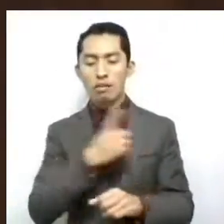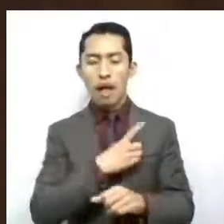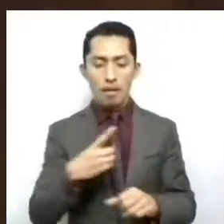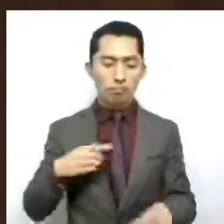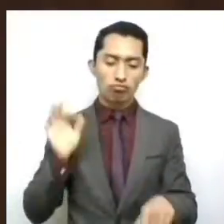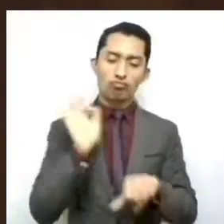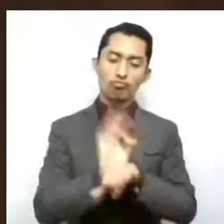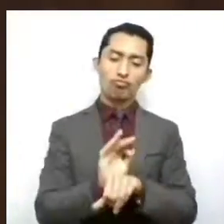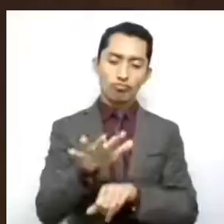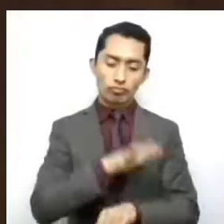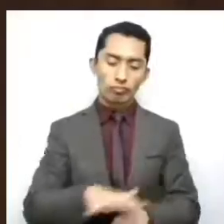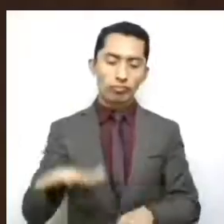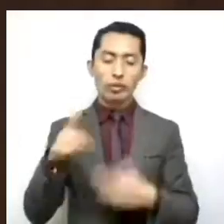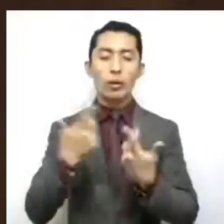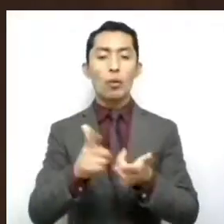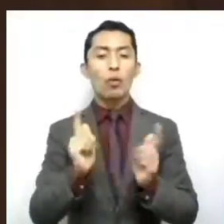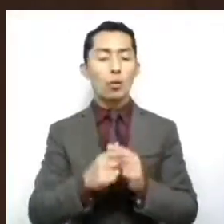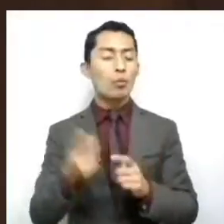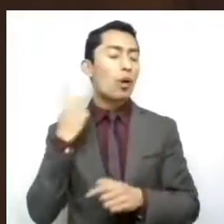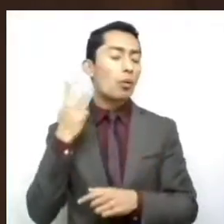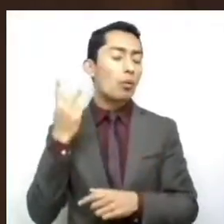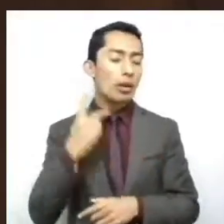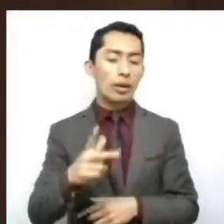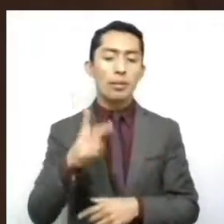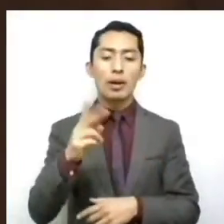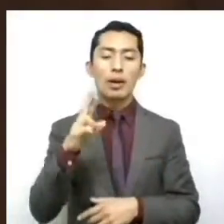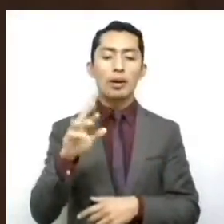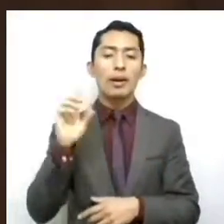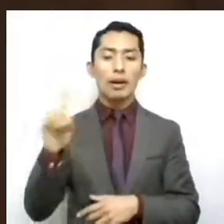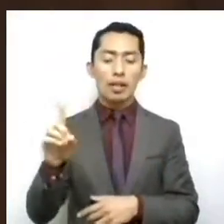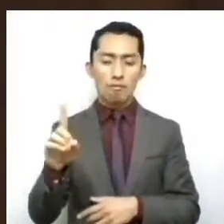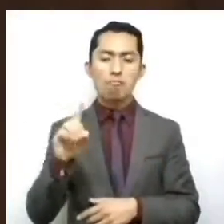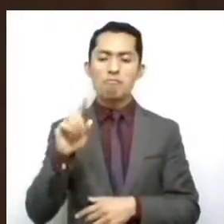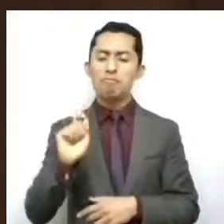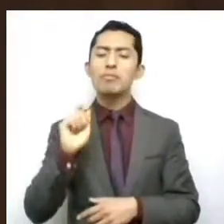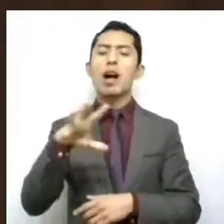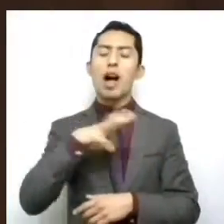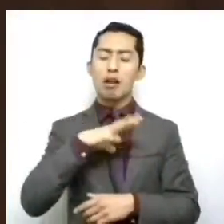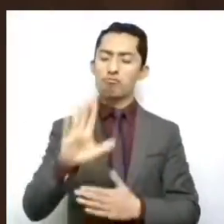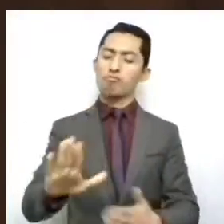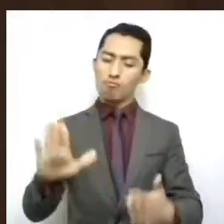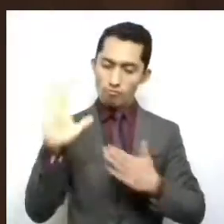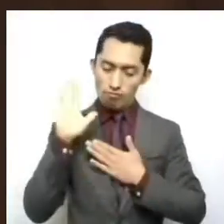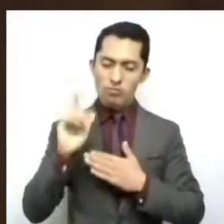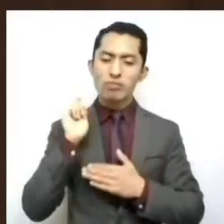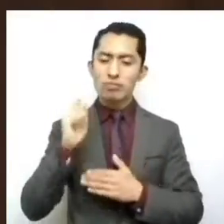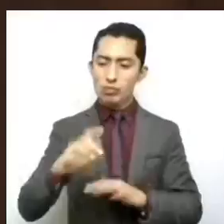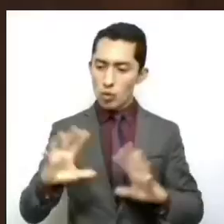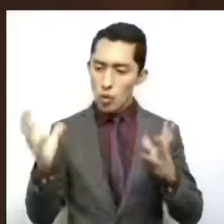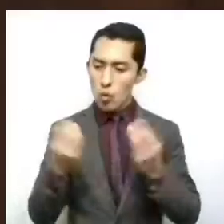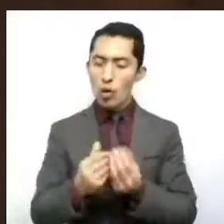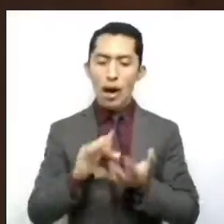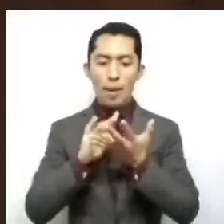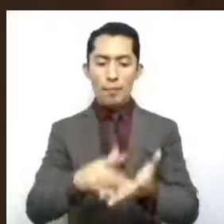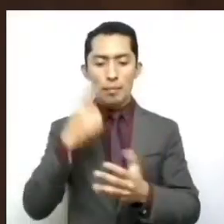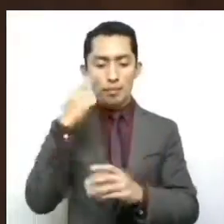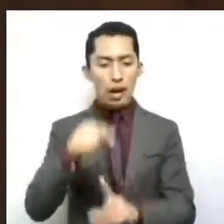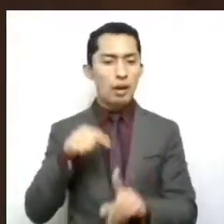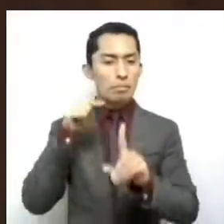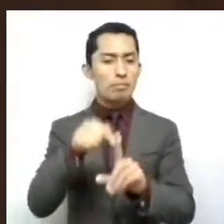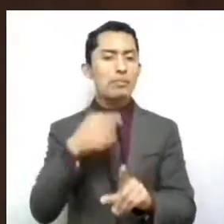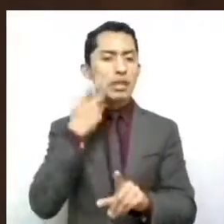ello, el Partido de la Revolución Democrática tiene el firme compromiso de sumar esfuerzos encaminados en generar